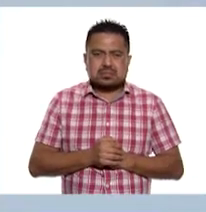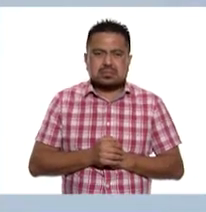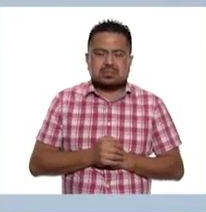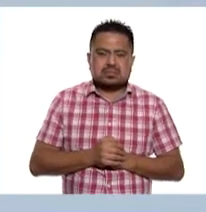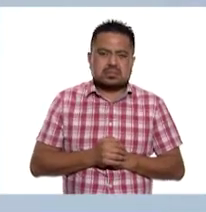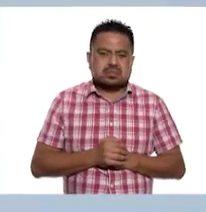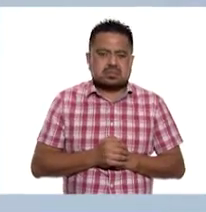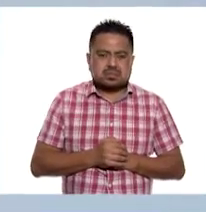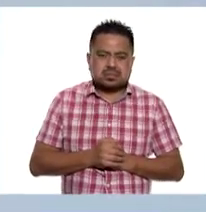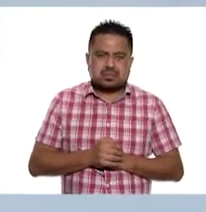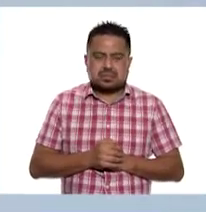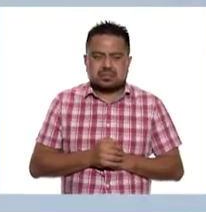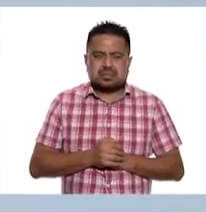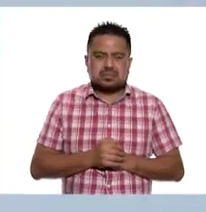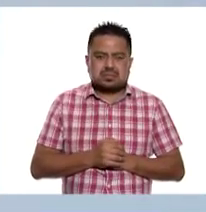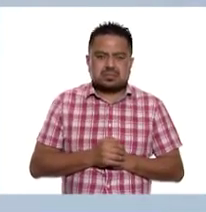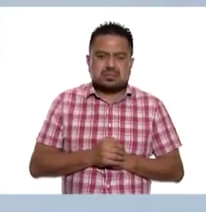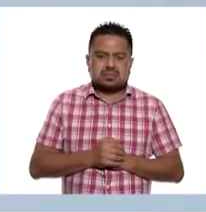Pero...